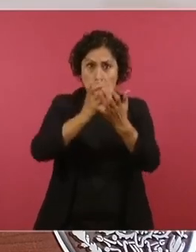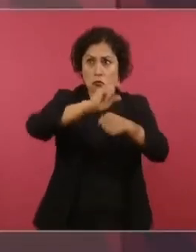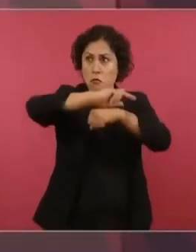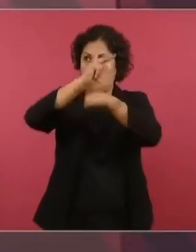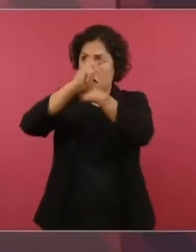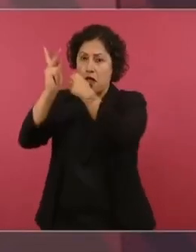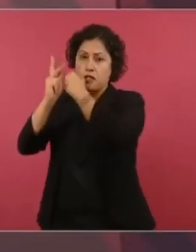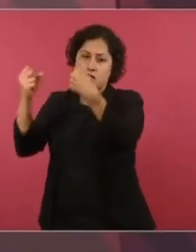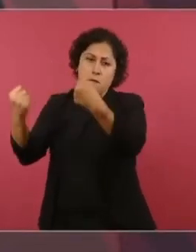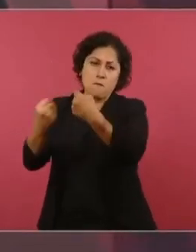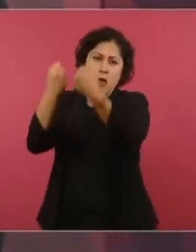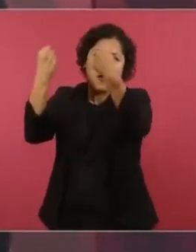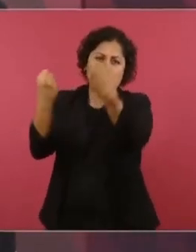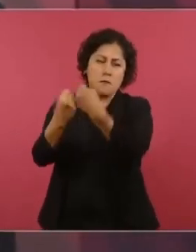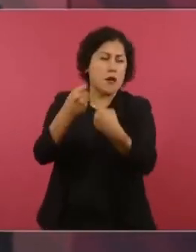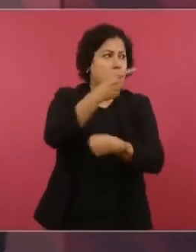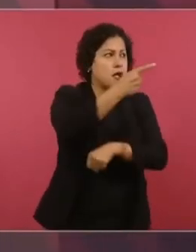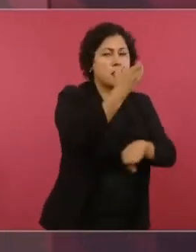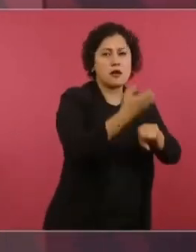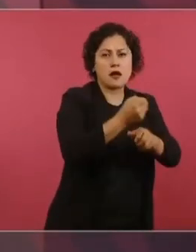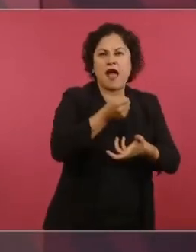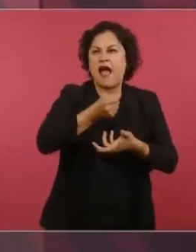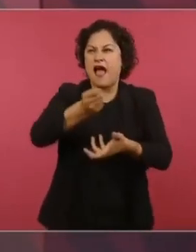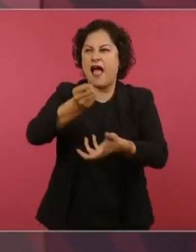Pero nosotros no nos metemos en eso.